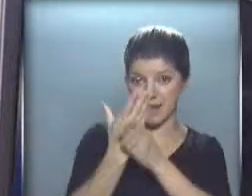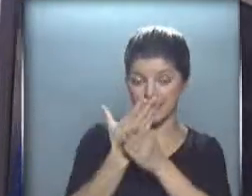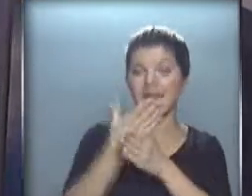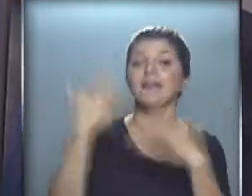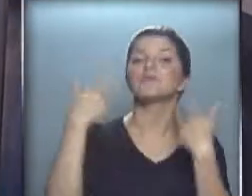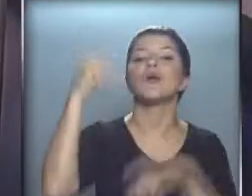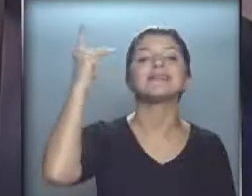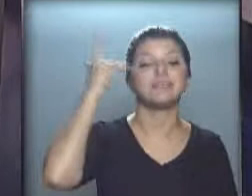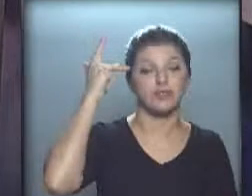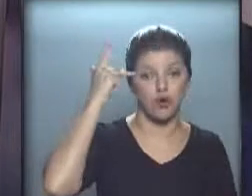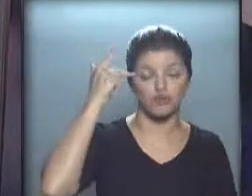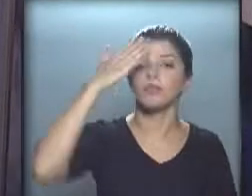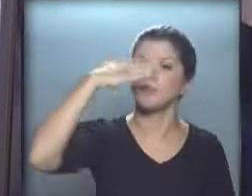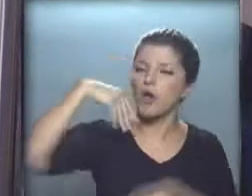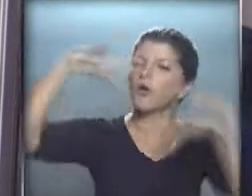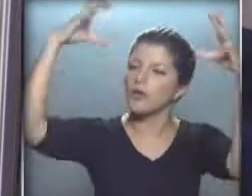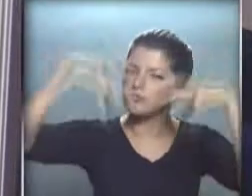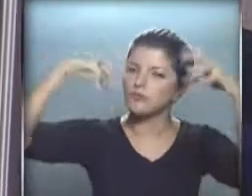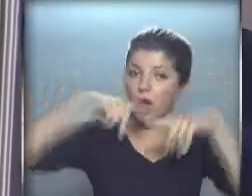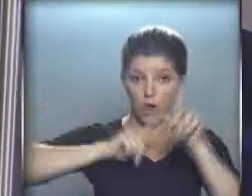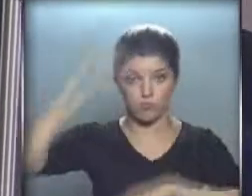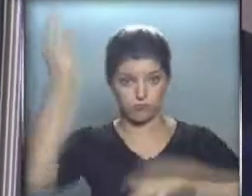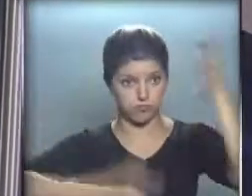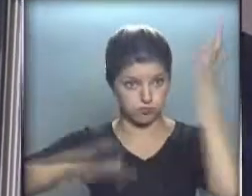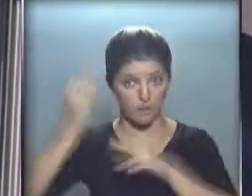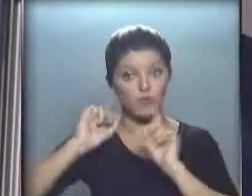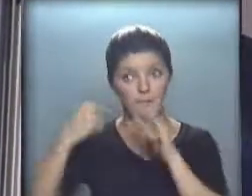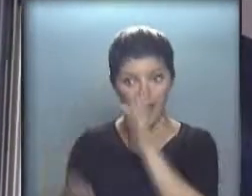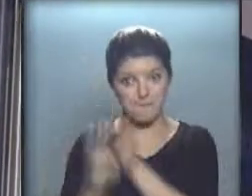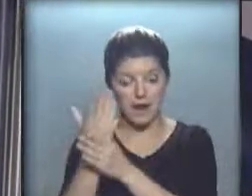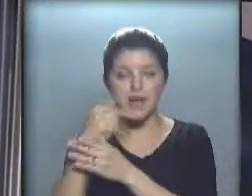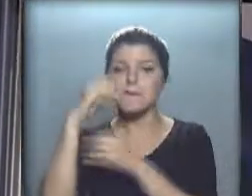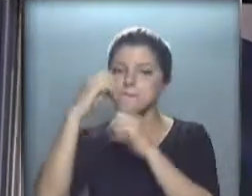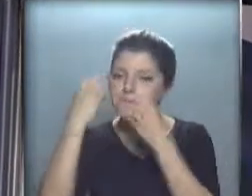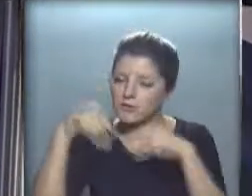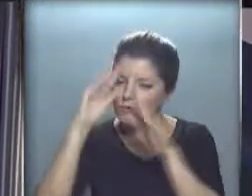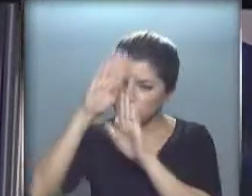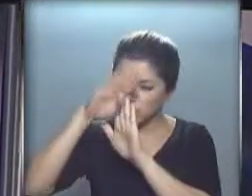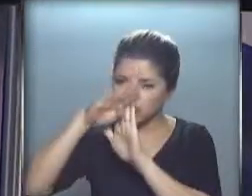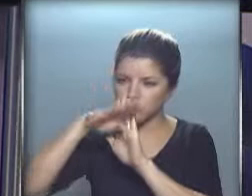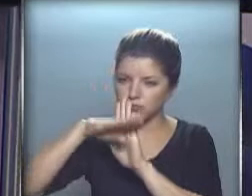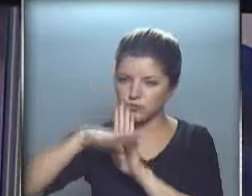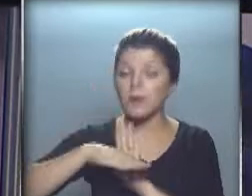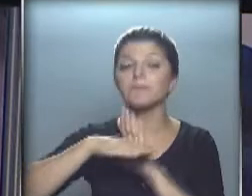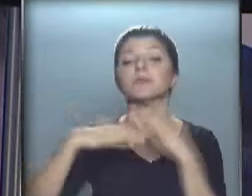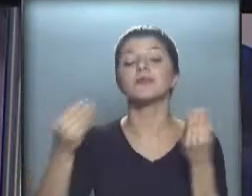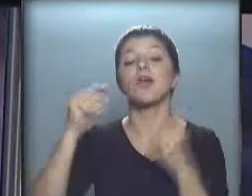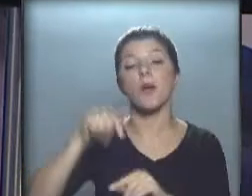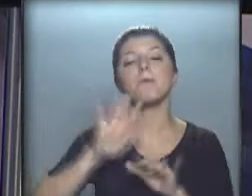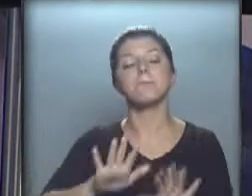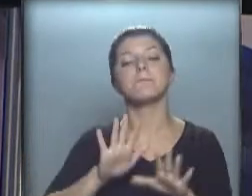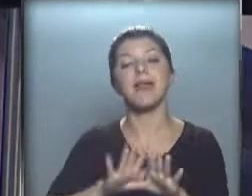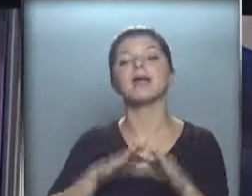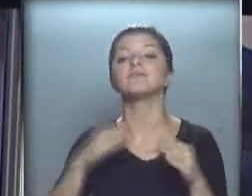18 grados. Luego con las lluvias, hasta granizo tuvimos en las primeras horas de la mañana, comenzó a descender lentamente las temperaturas y lo que tendremos que esperar